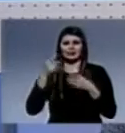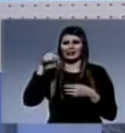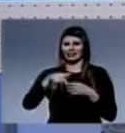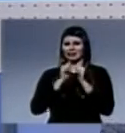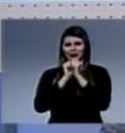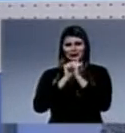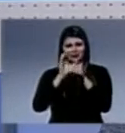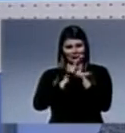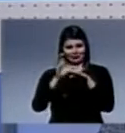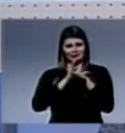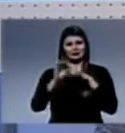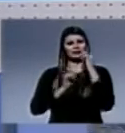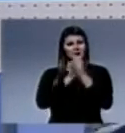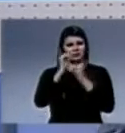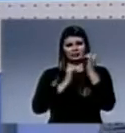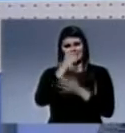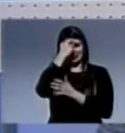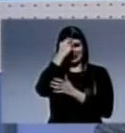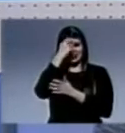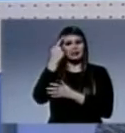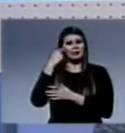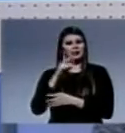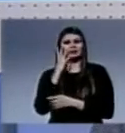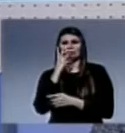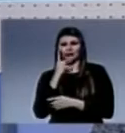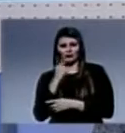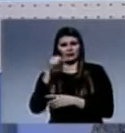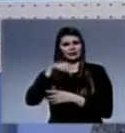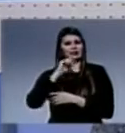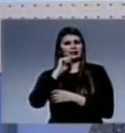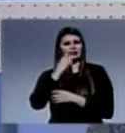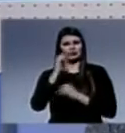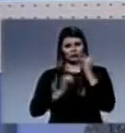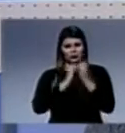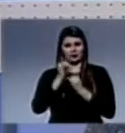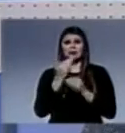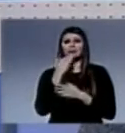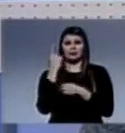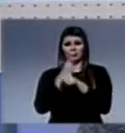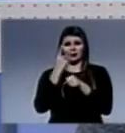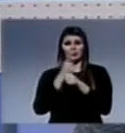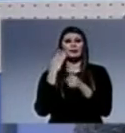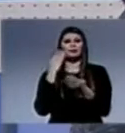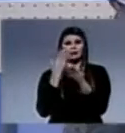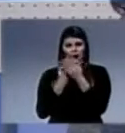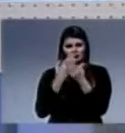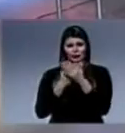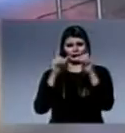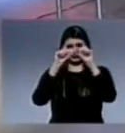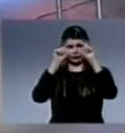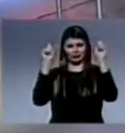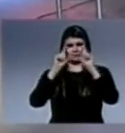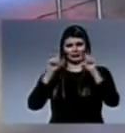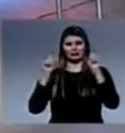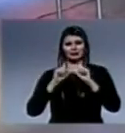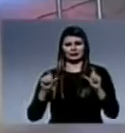acompañes durante todo este programa para que puedas disfrutar de estos preciosos materiales. Pero antes, te invitamos a compartir con